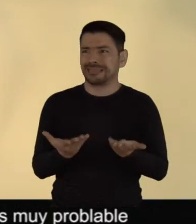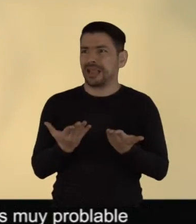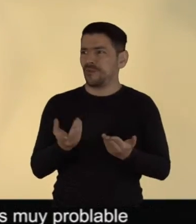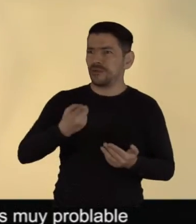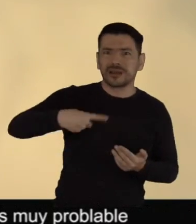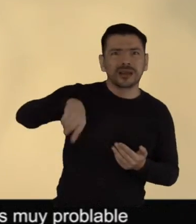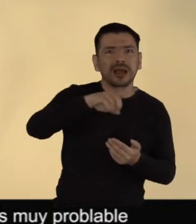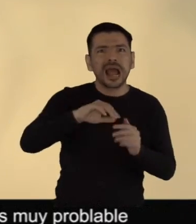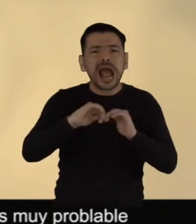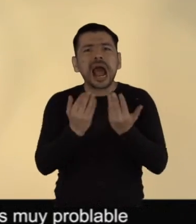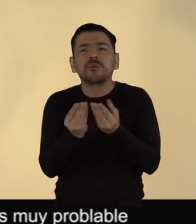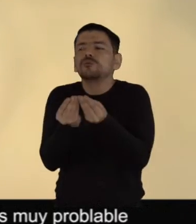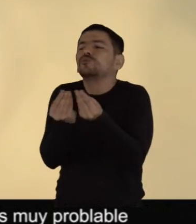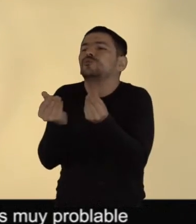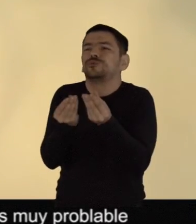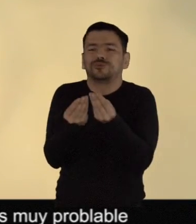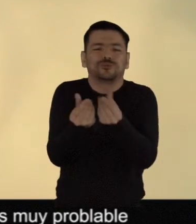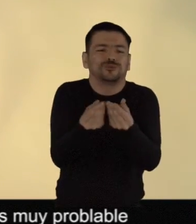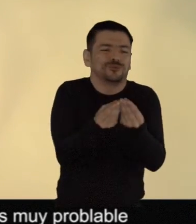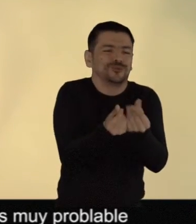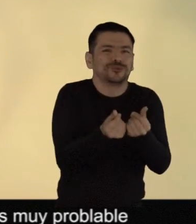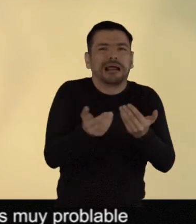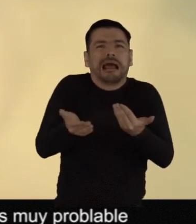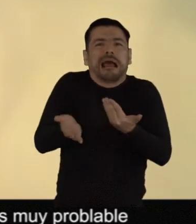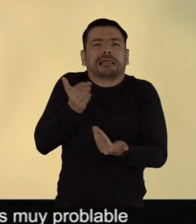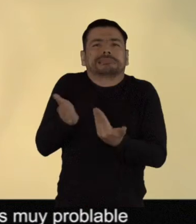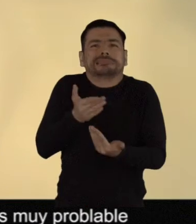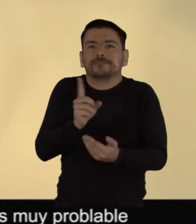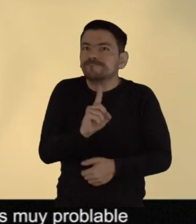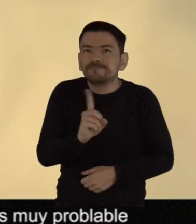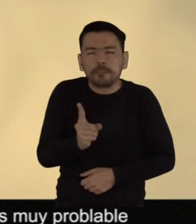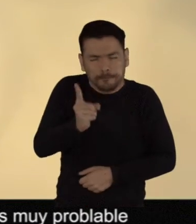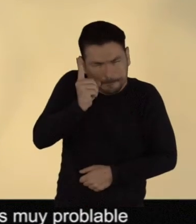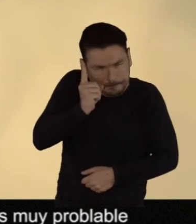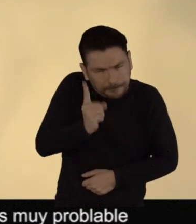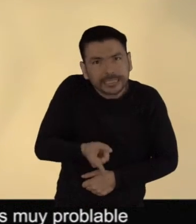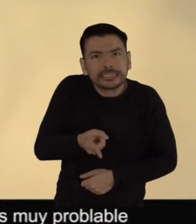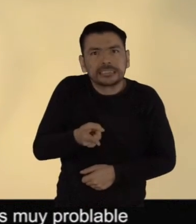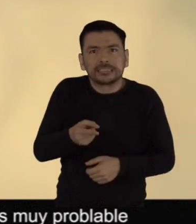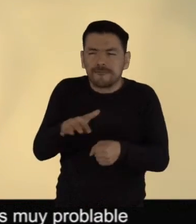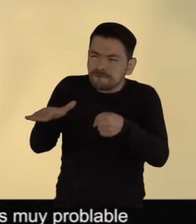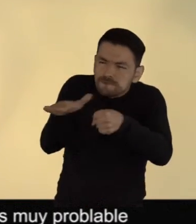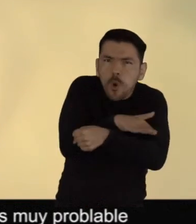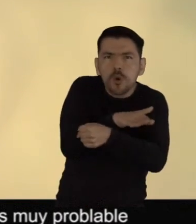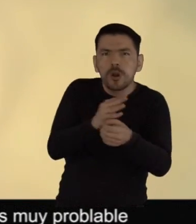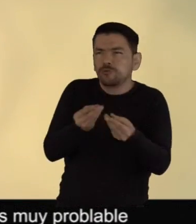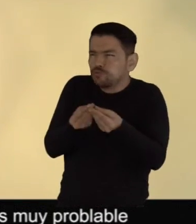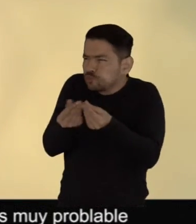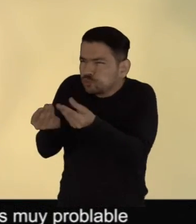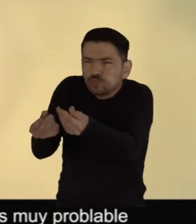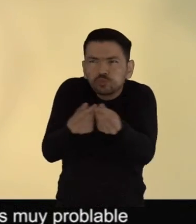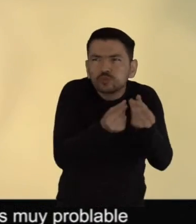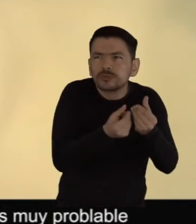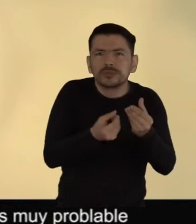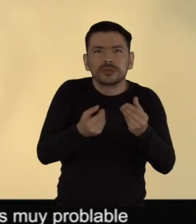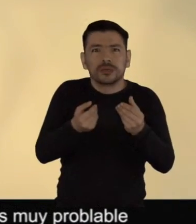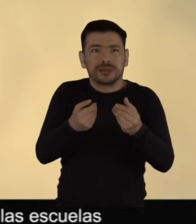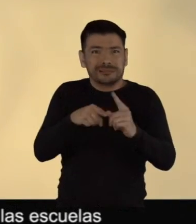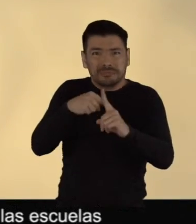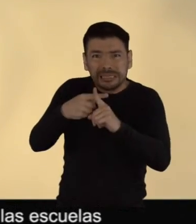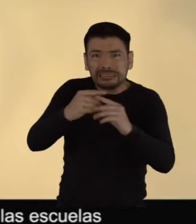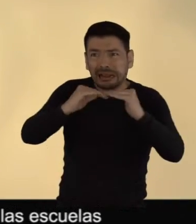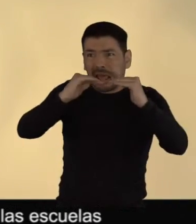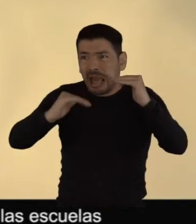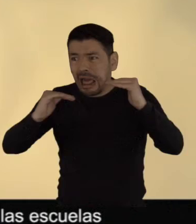no se implementan medidas correctivas, es muy probable que esta situación empeore a raíz de la pandemia actual,